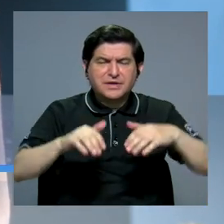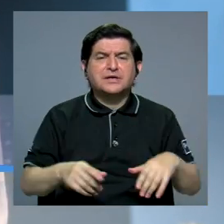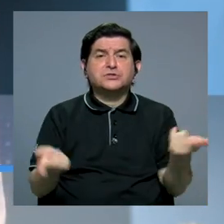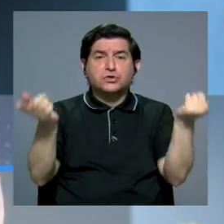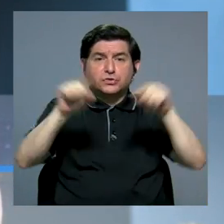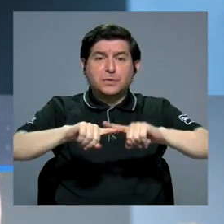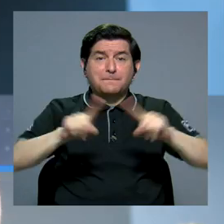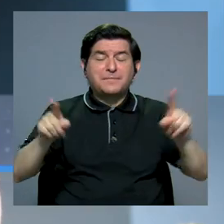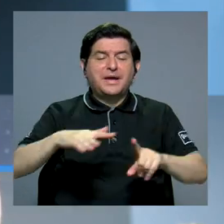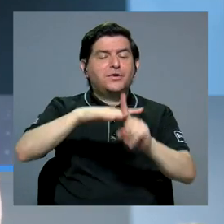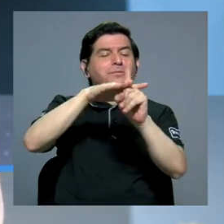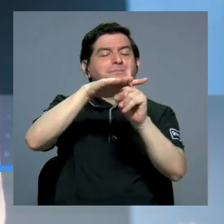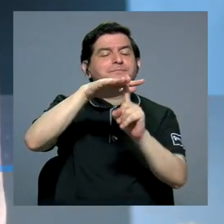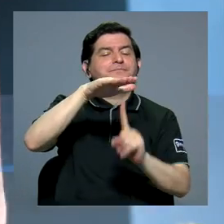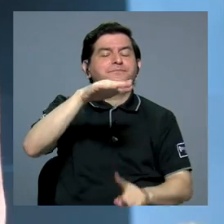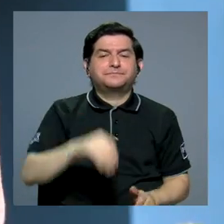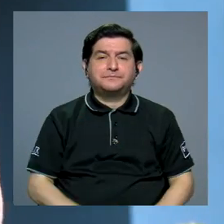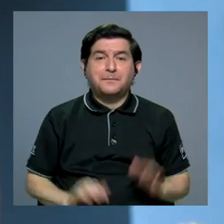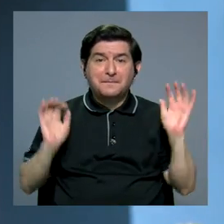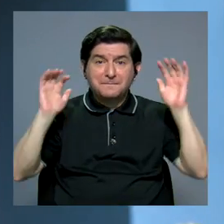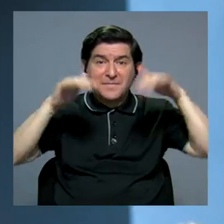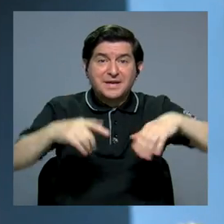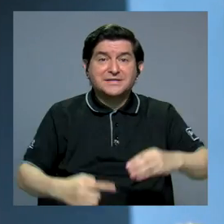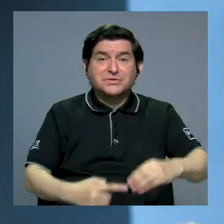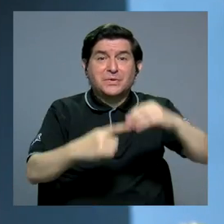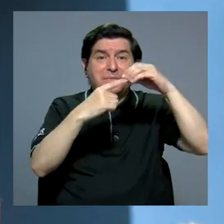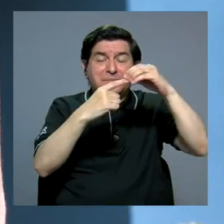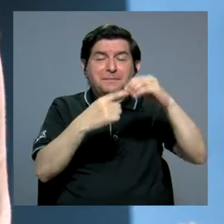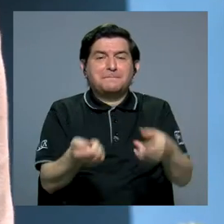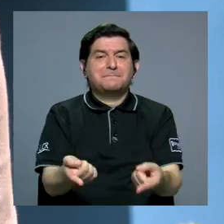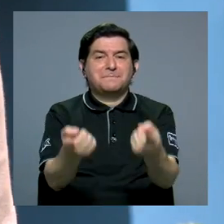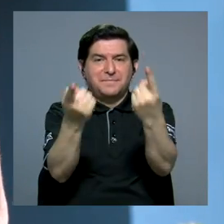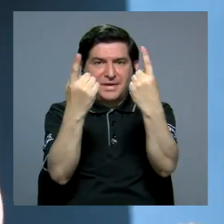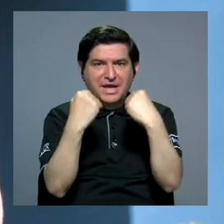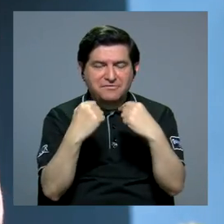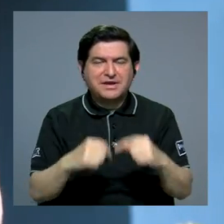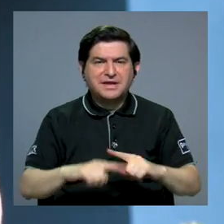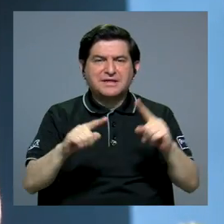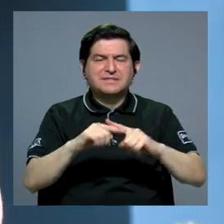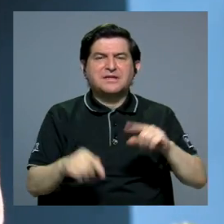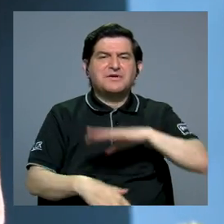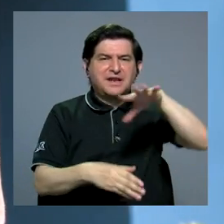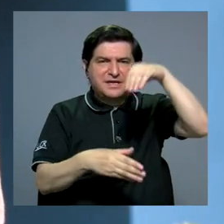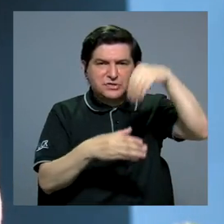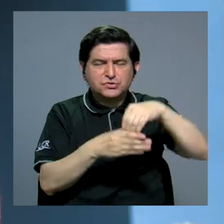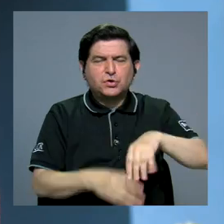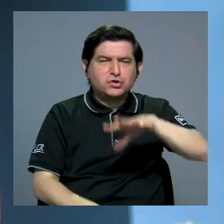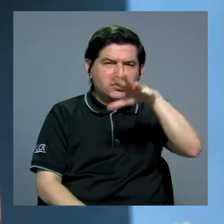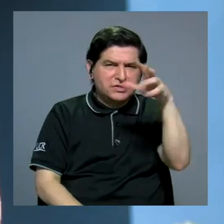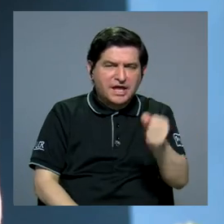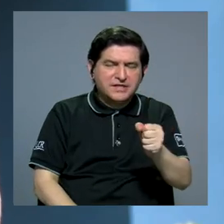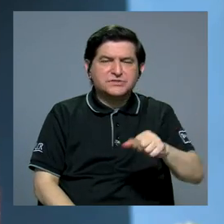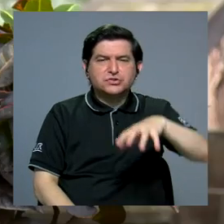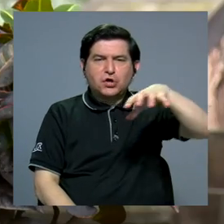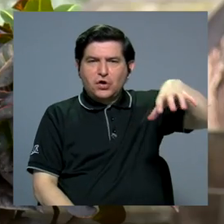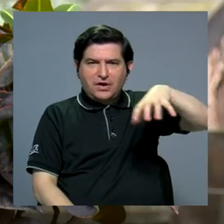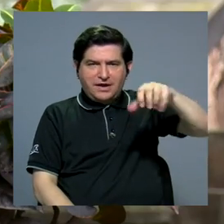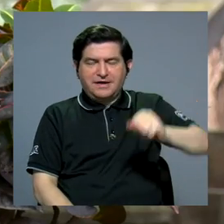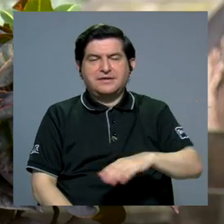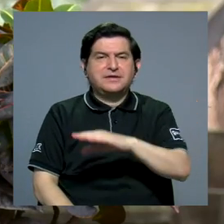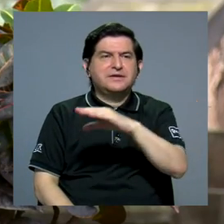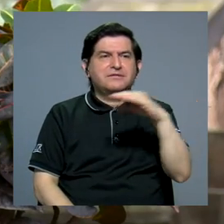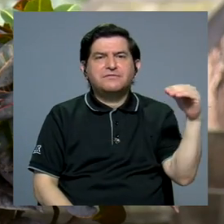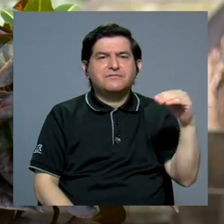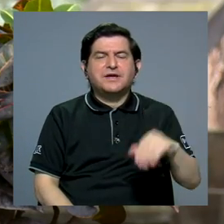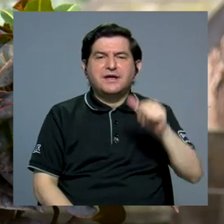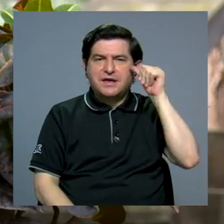solo que habían sido invisibilizadas porque eran migraciones principalmente provenientes de diversos contextos africanos, del Caribe y de